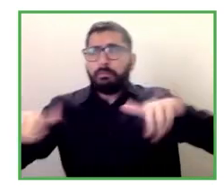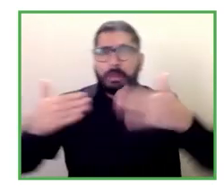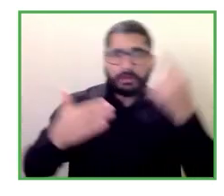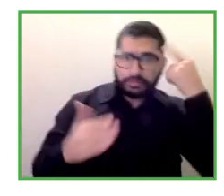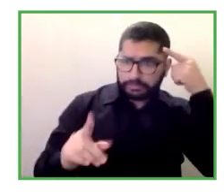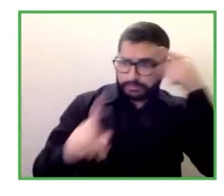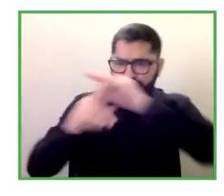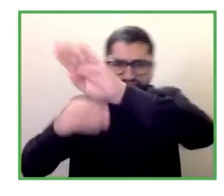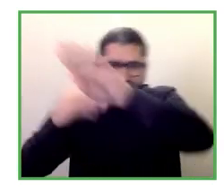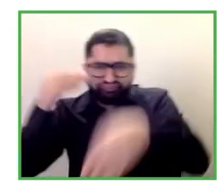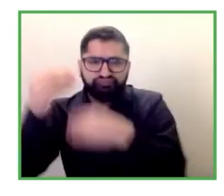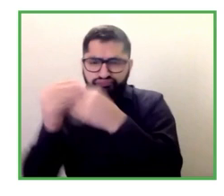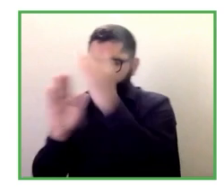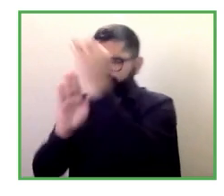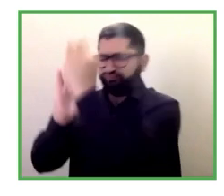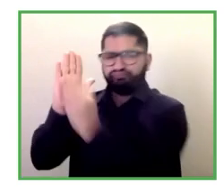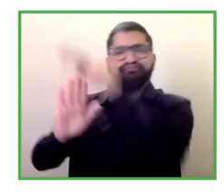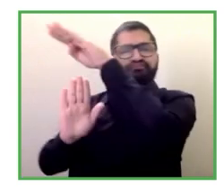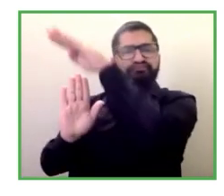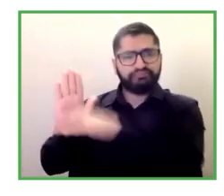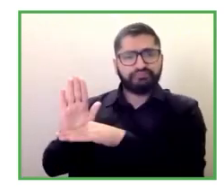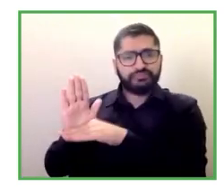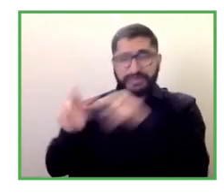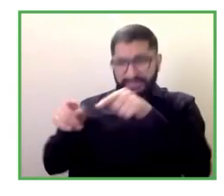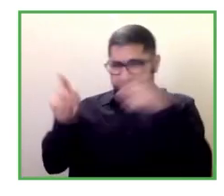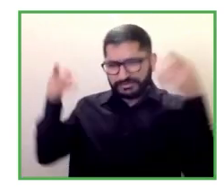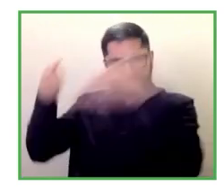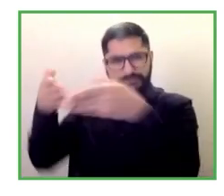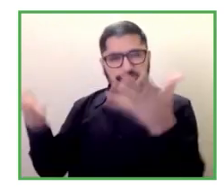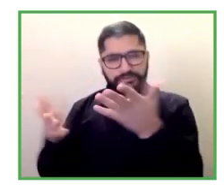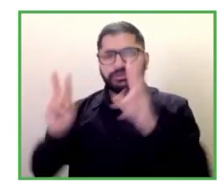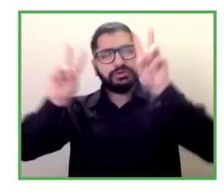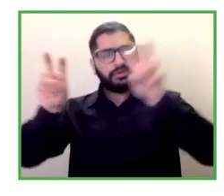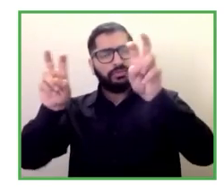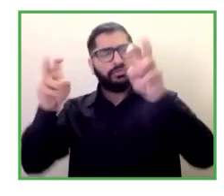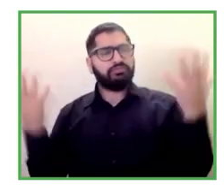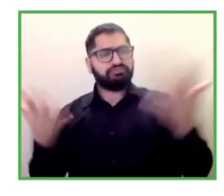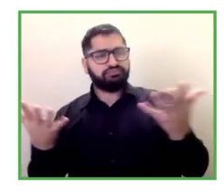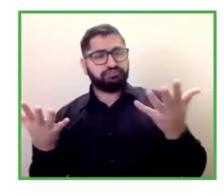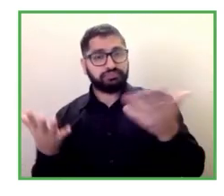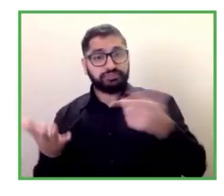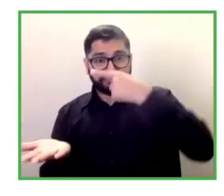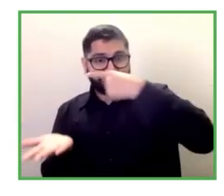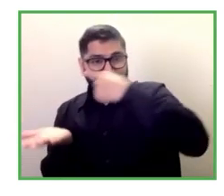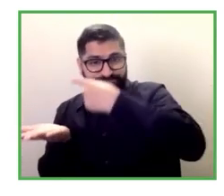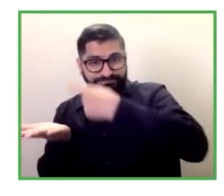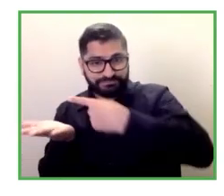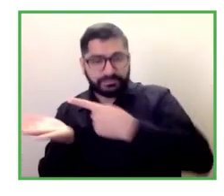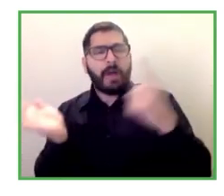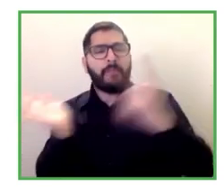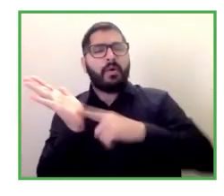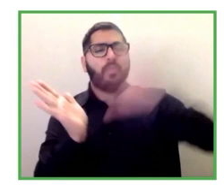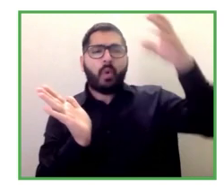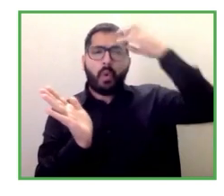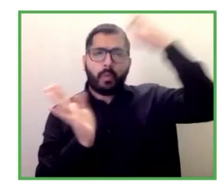encuestas públicas que reúnen la información